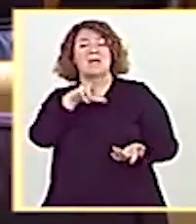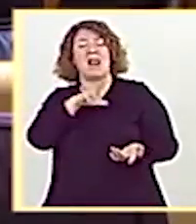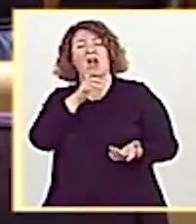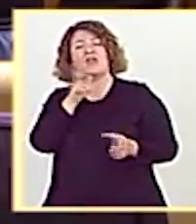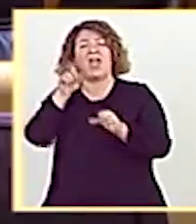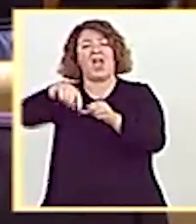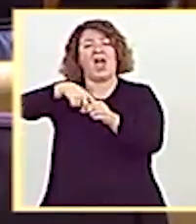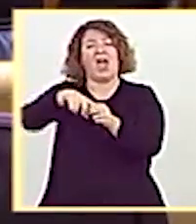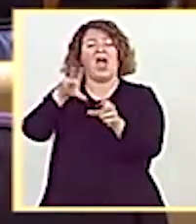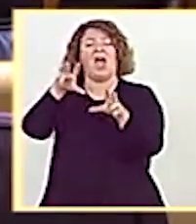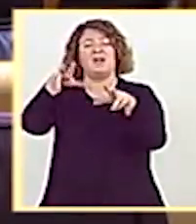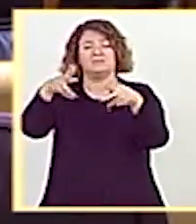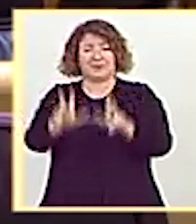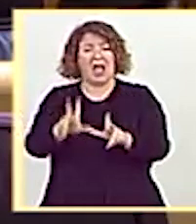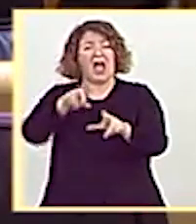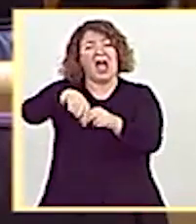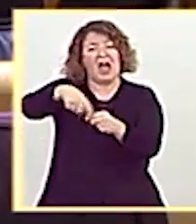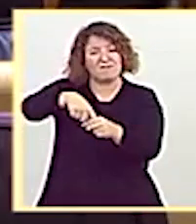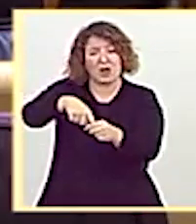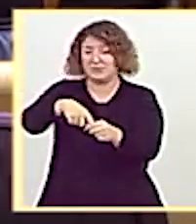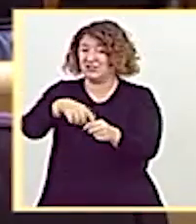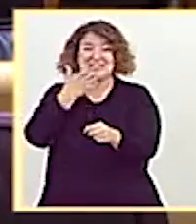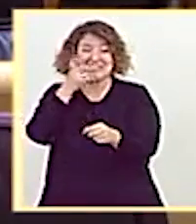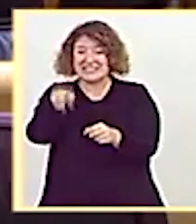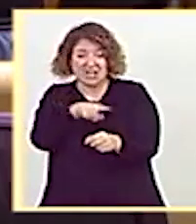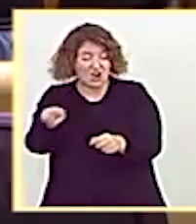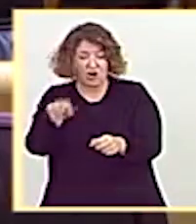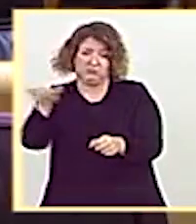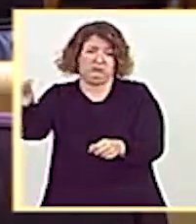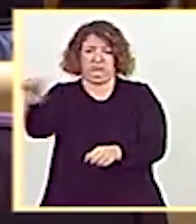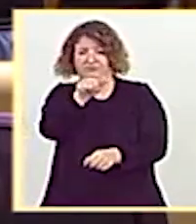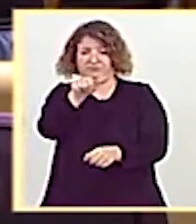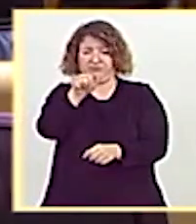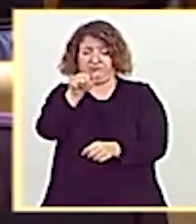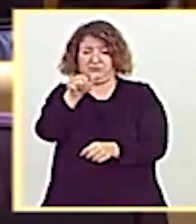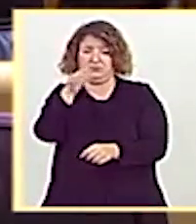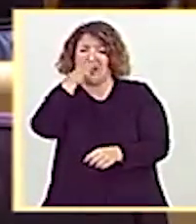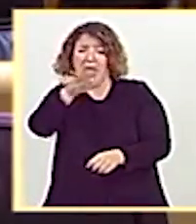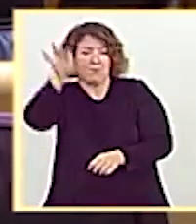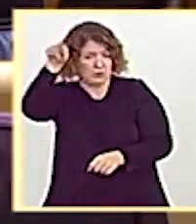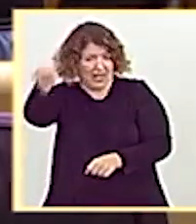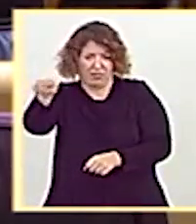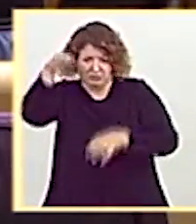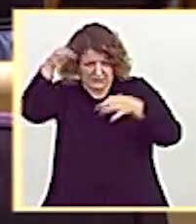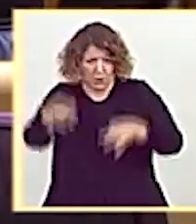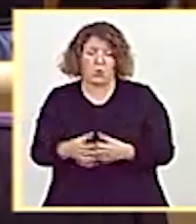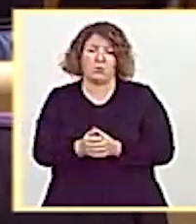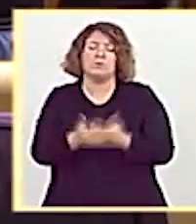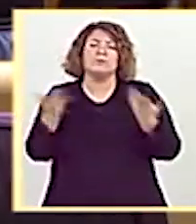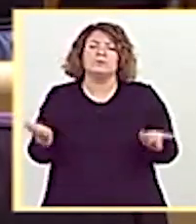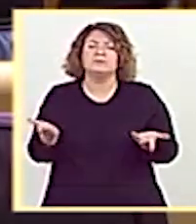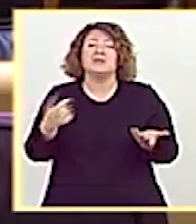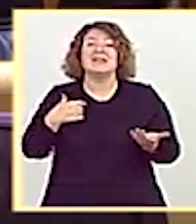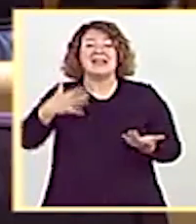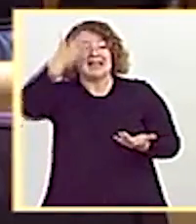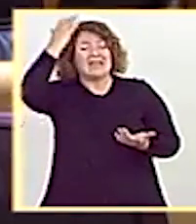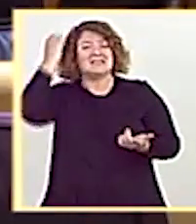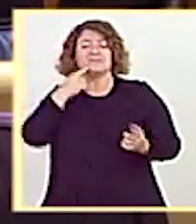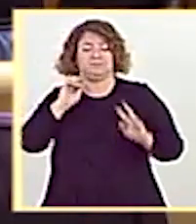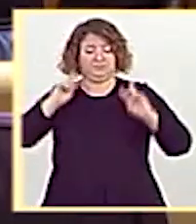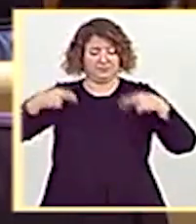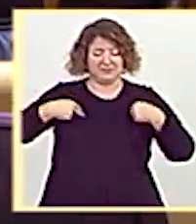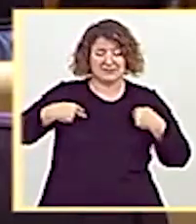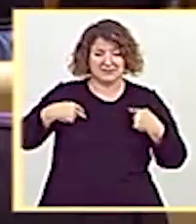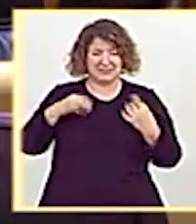Iglesias estaría a día de hoy imputado por esos delitos. Mire, según detalla la instrucción, el señor Iglesias, que se autodenominaba